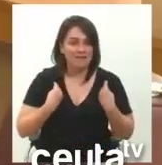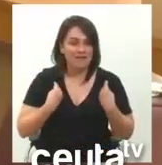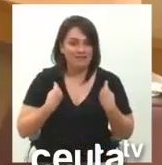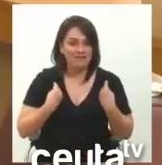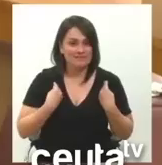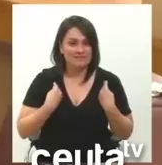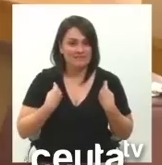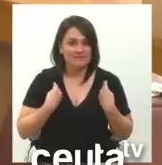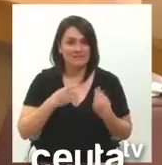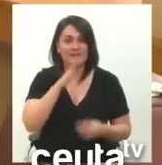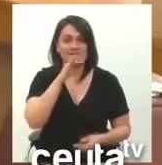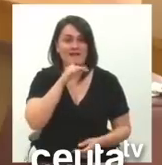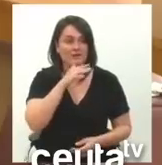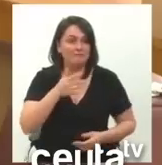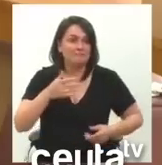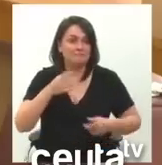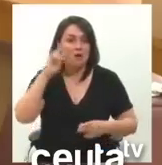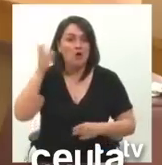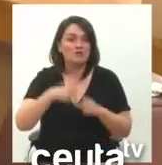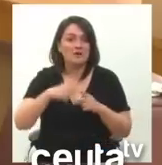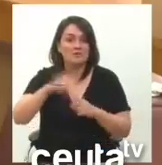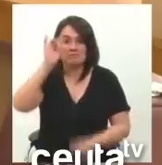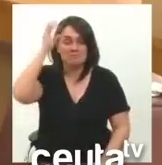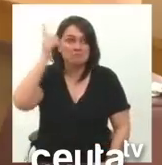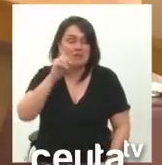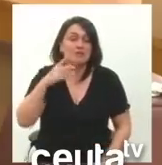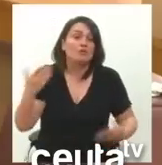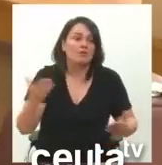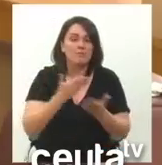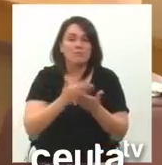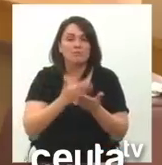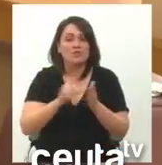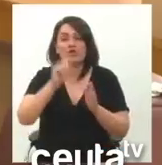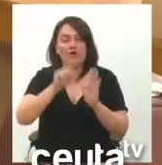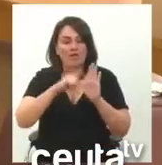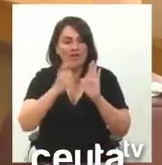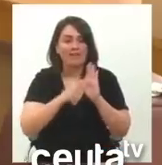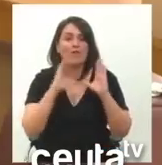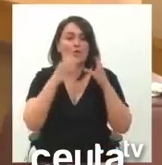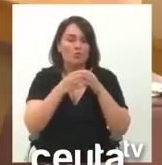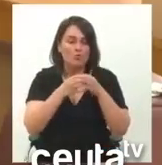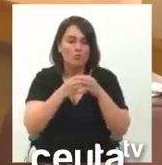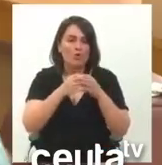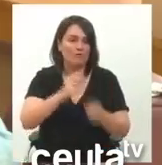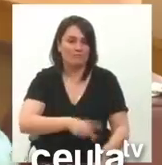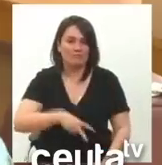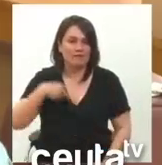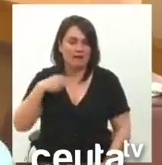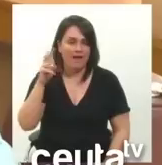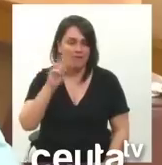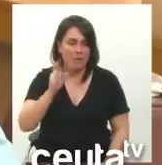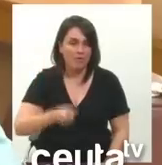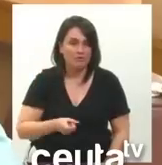creo que no tenía nada mejor que registrar, que tirar de una proposición no de ley de su grupo. Vamos a desmontar algunas de